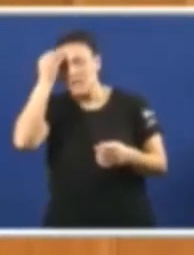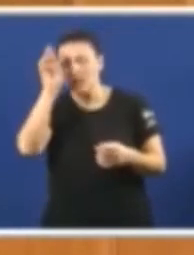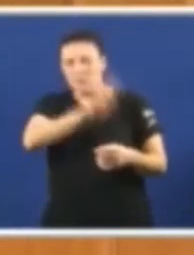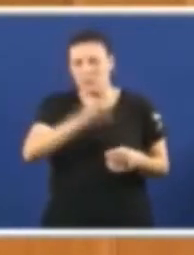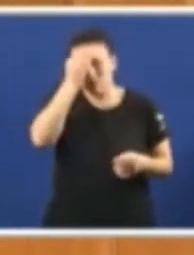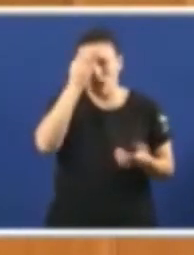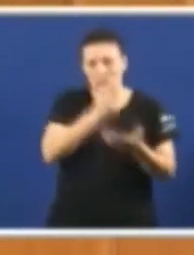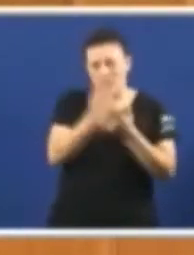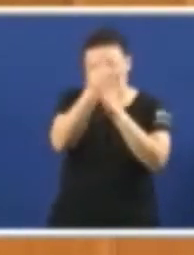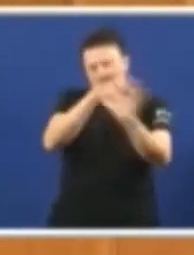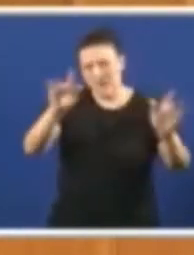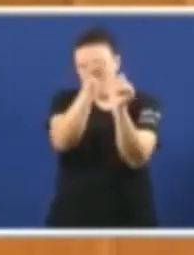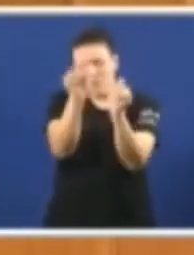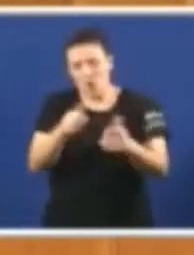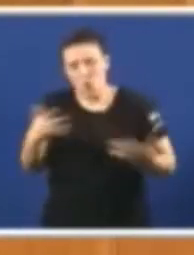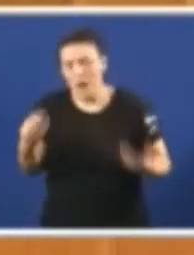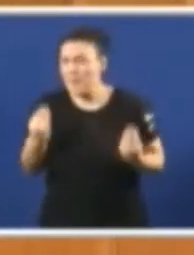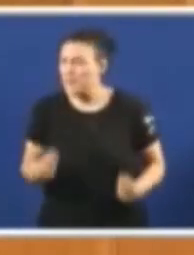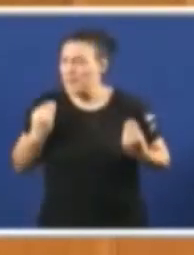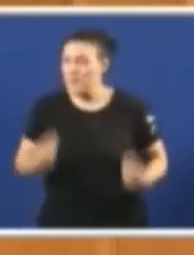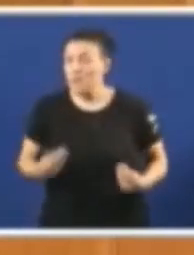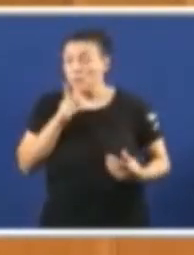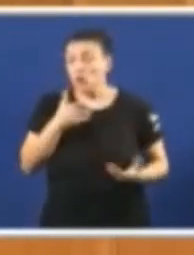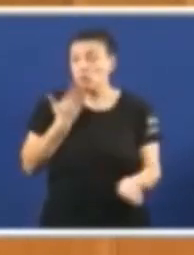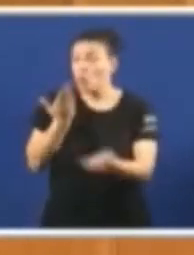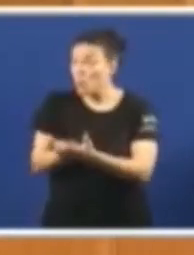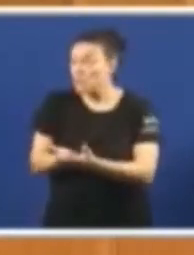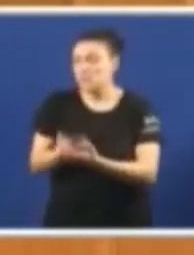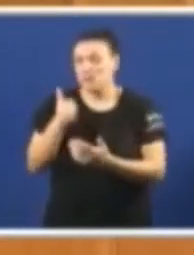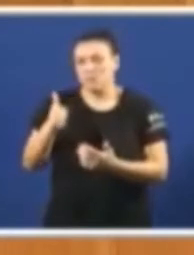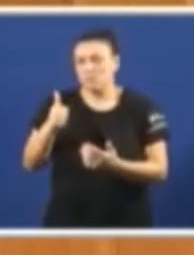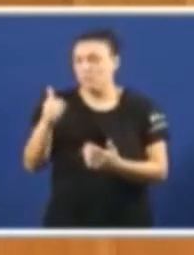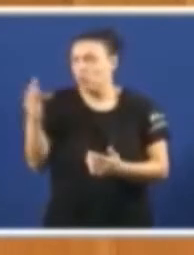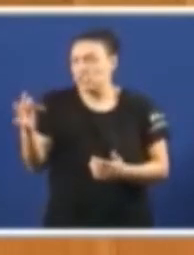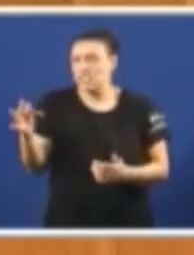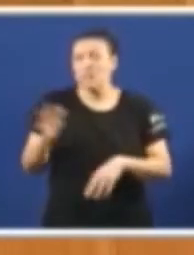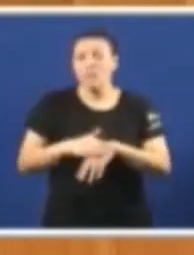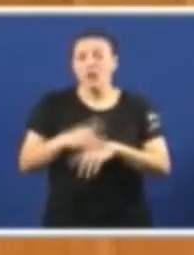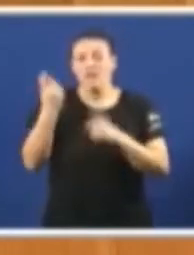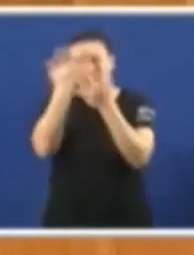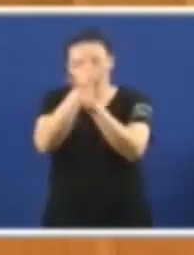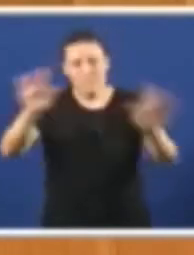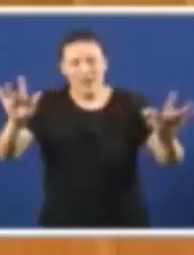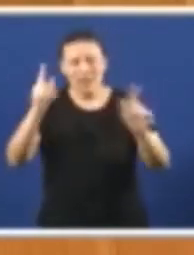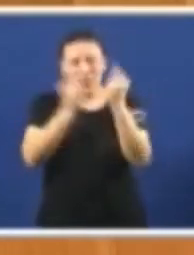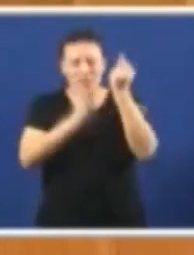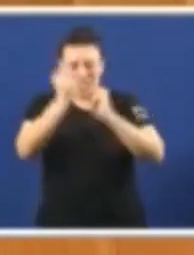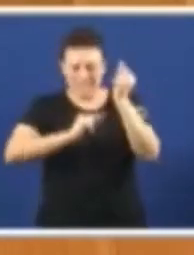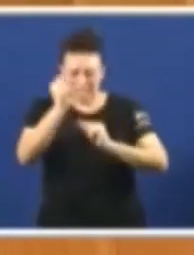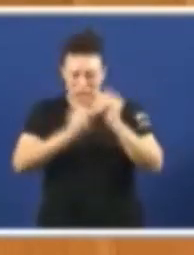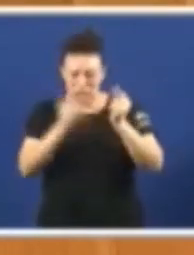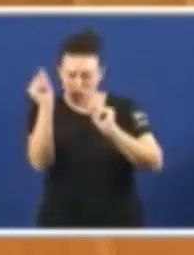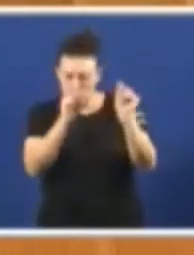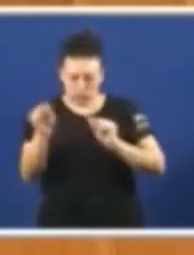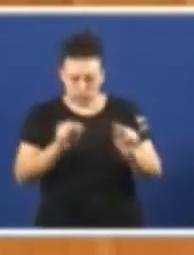modelo das campañas. Por eso esta iniciativa parece non moi positiva no sentido de que fan falla campañas que estén diseñadas de abaixo a arriba ca